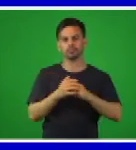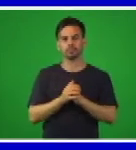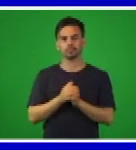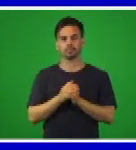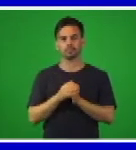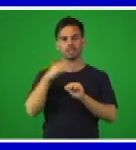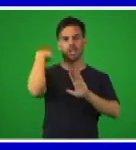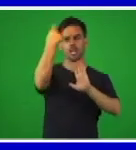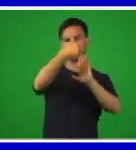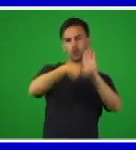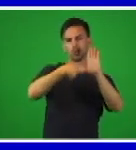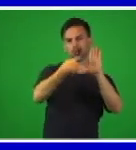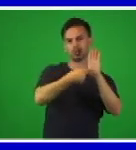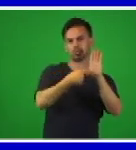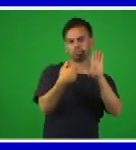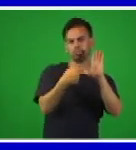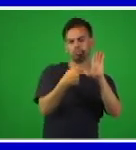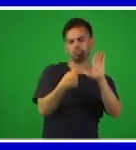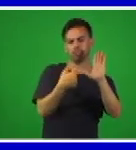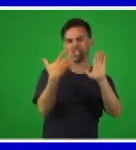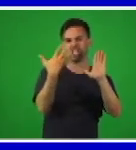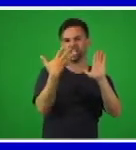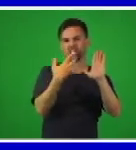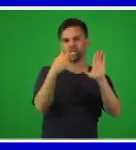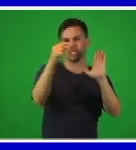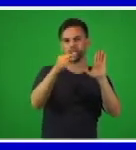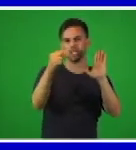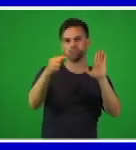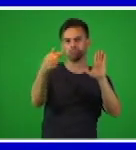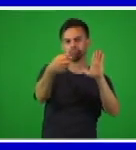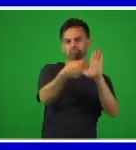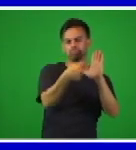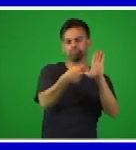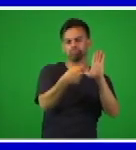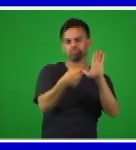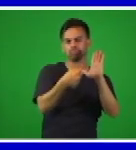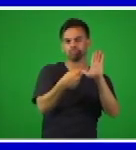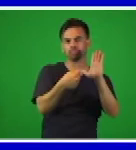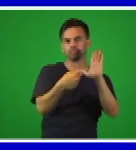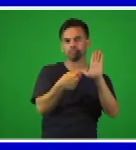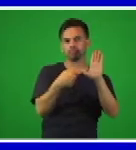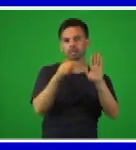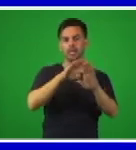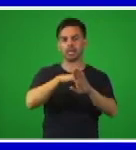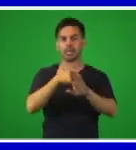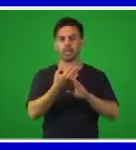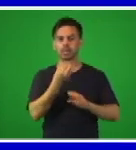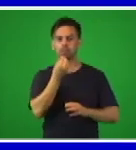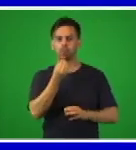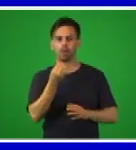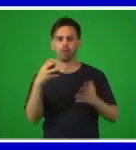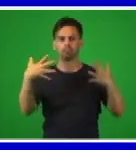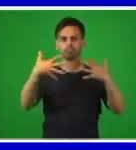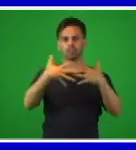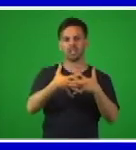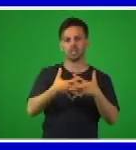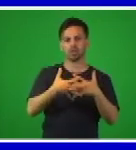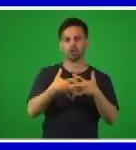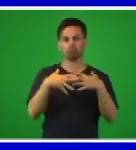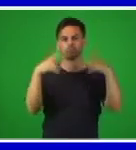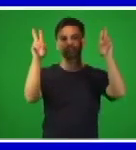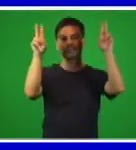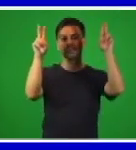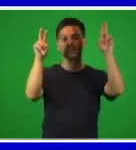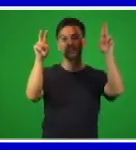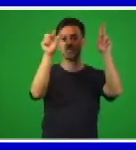Quienes aparecen en la ilustración para que después puedan establecer la relación entre el título, la ilustración y